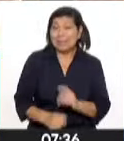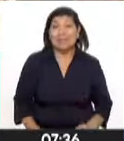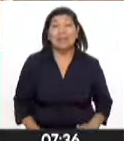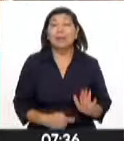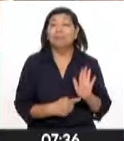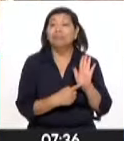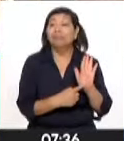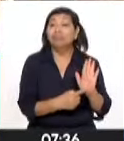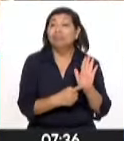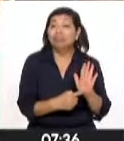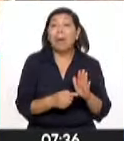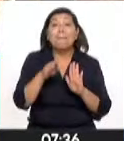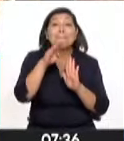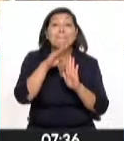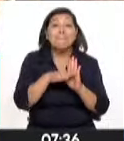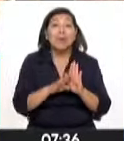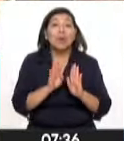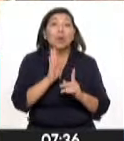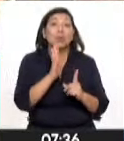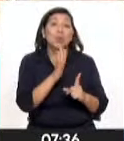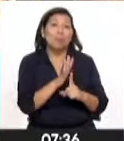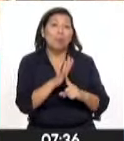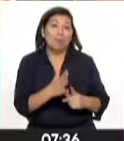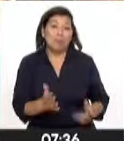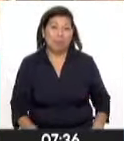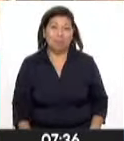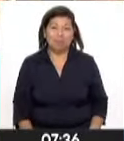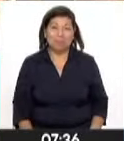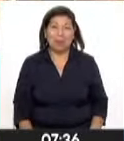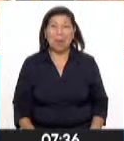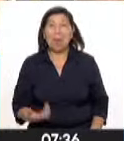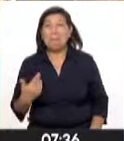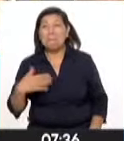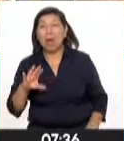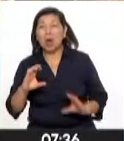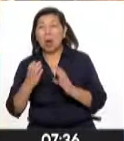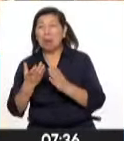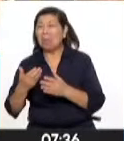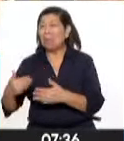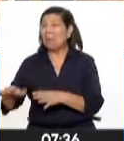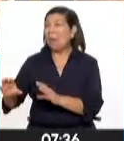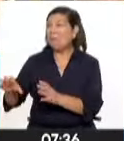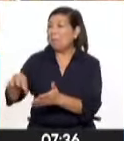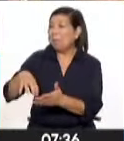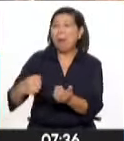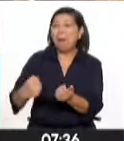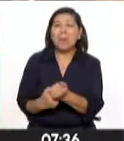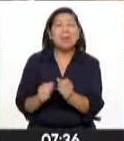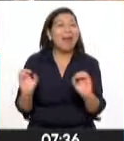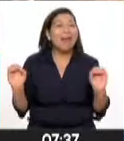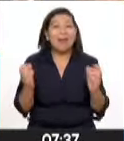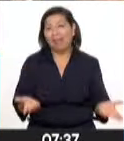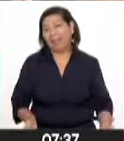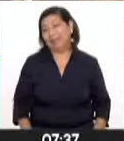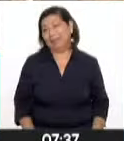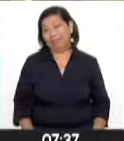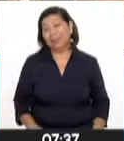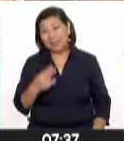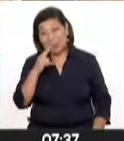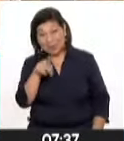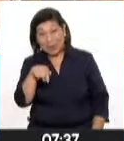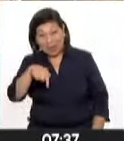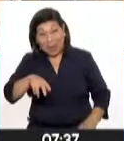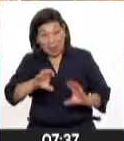representan menos a su propia sociedad. Y este es un fenómeno totalmente transversal en los grupos